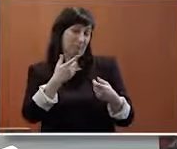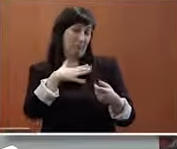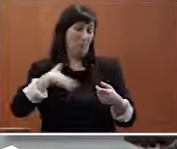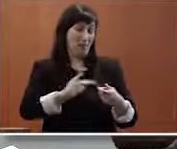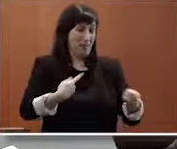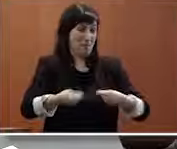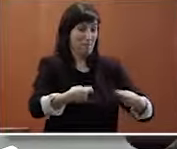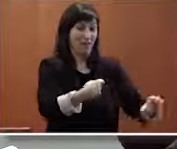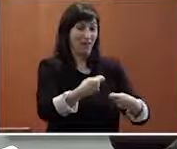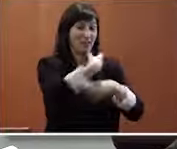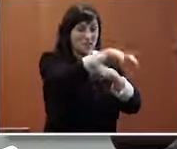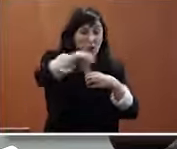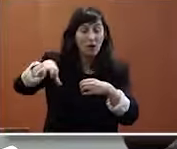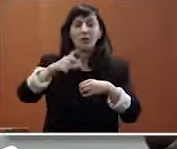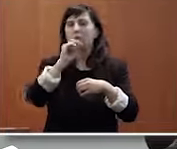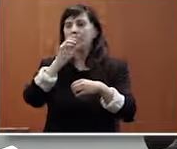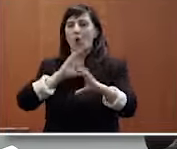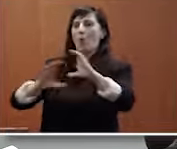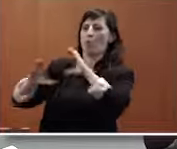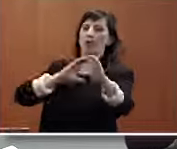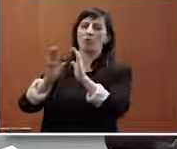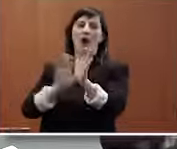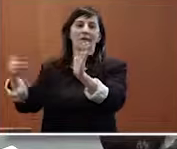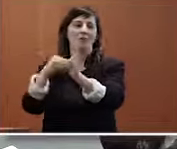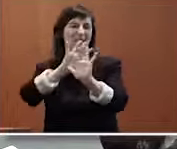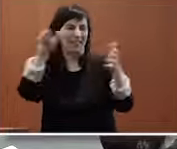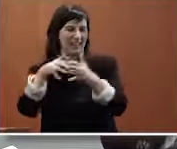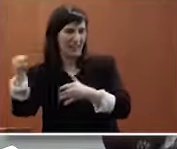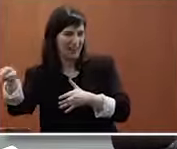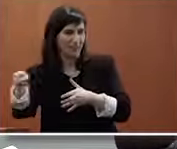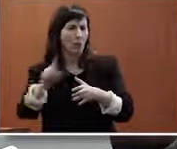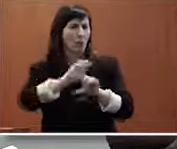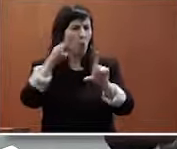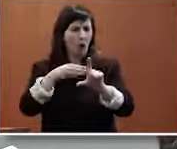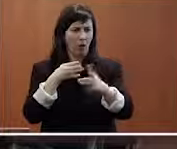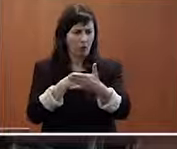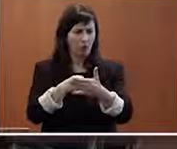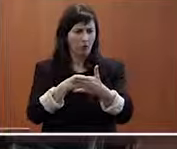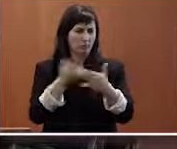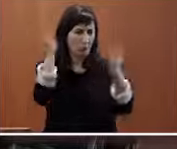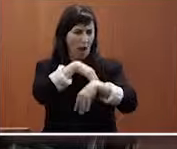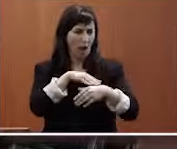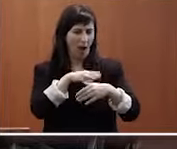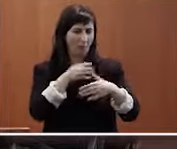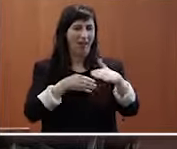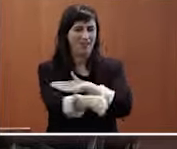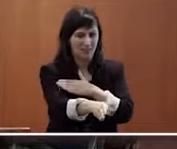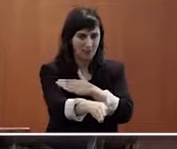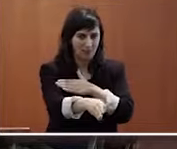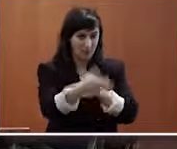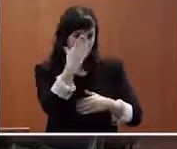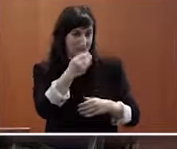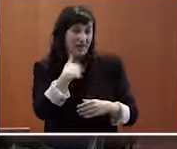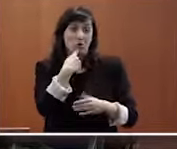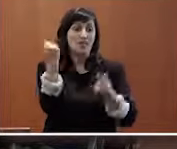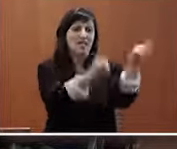la gran distribución se piensa en canales directos de comunicación a través de internet como sin embargo esa web no es accesible parece un contrasentido que algo